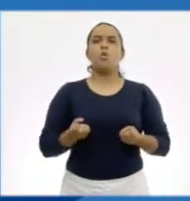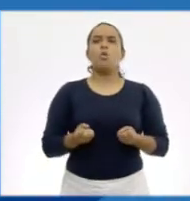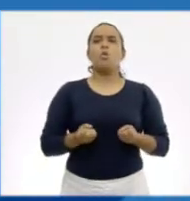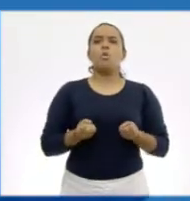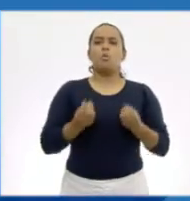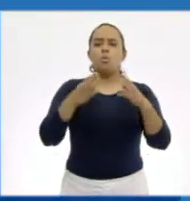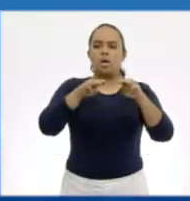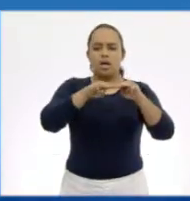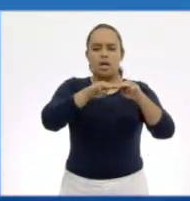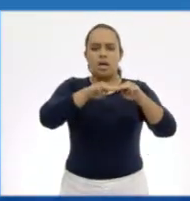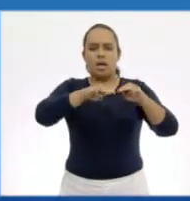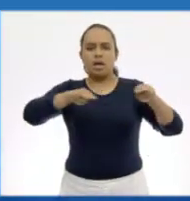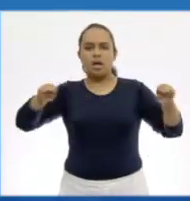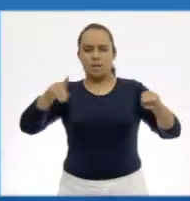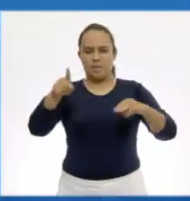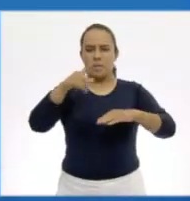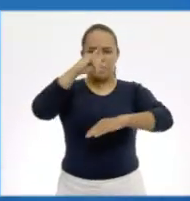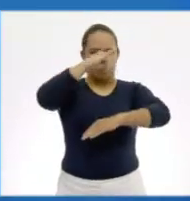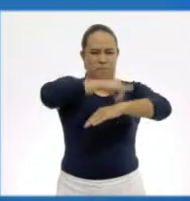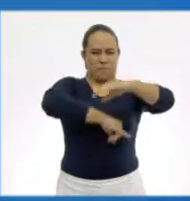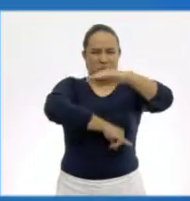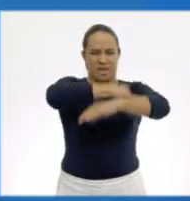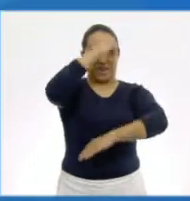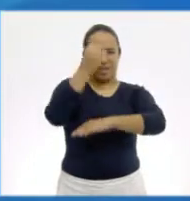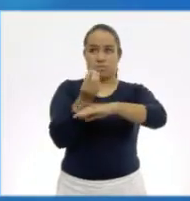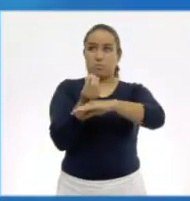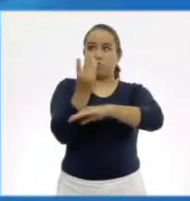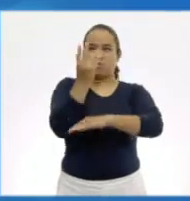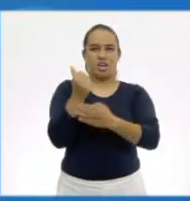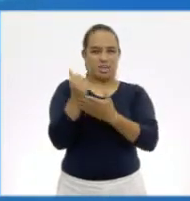llegar a medir de largo la ballena azul?